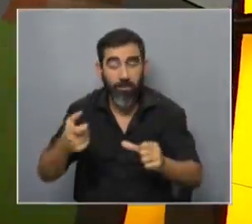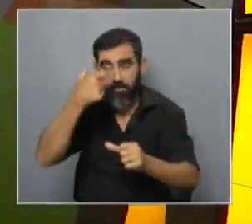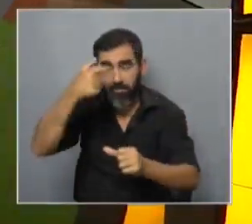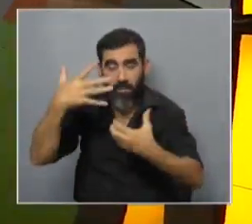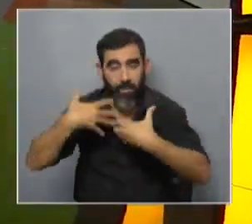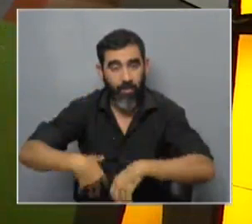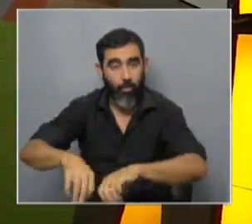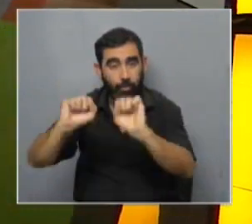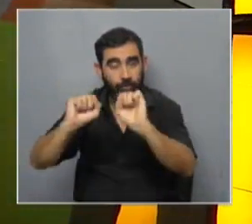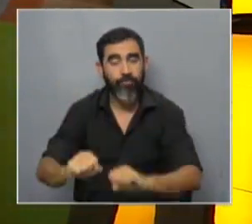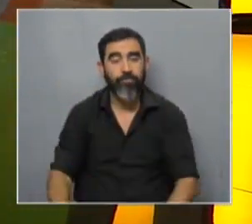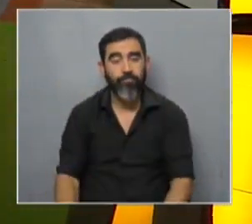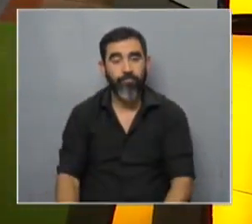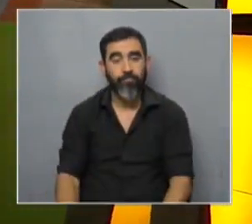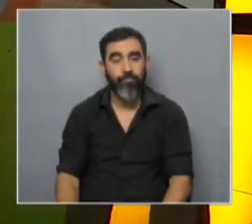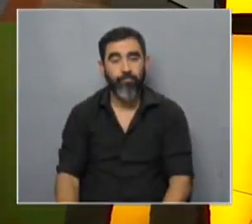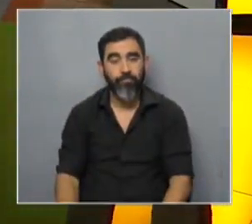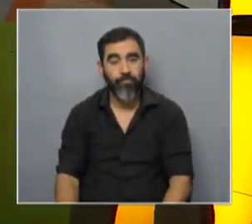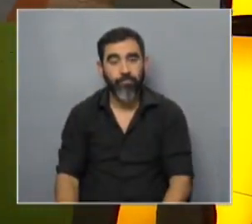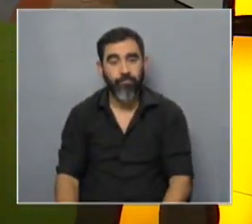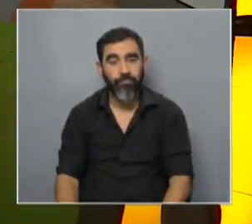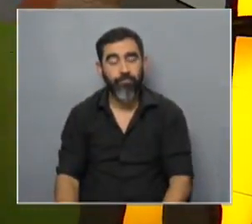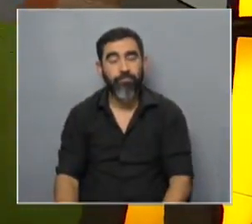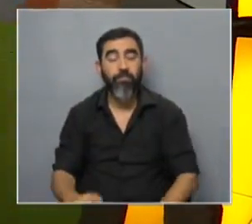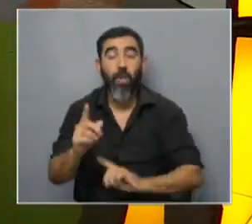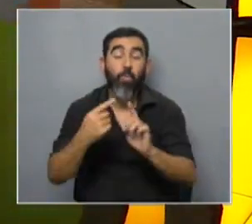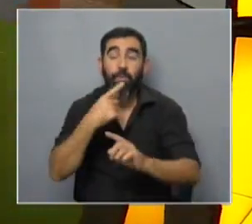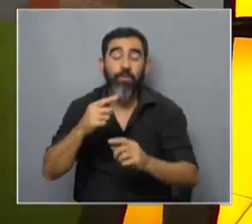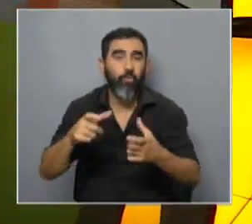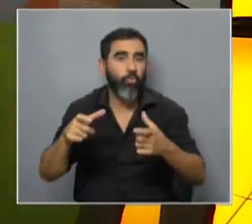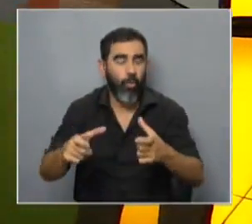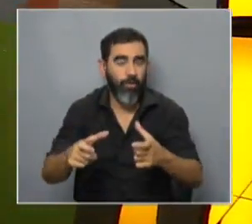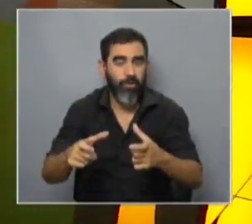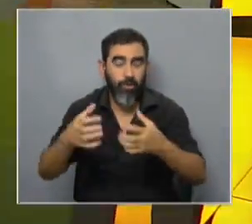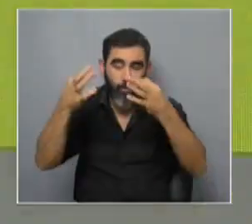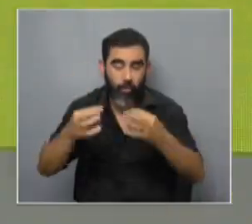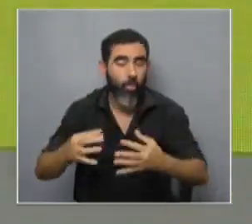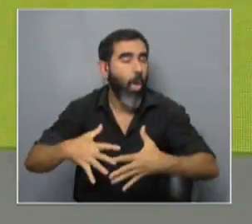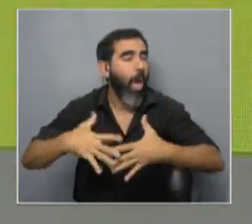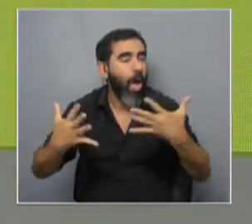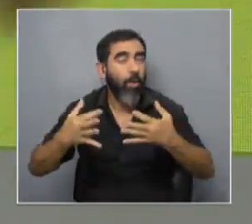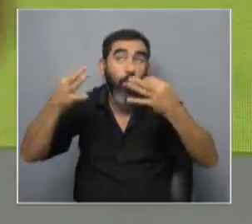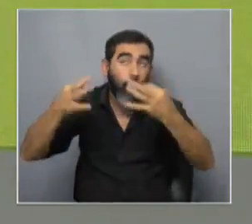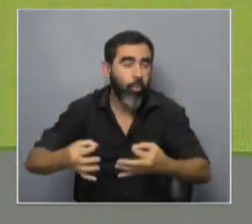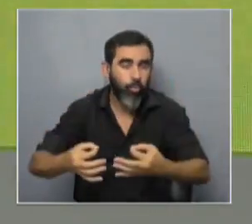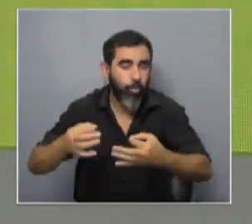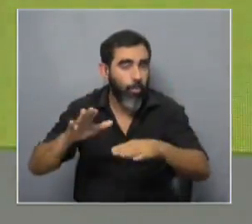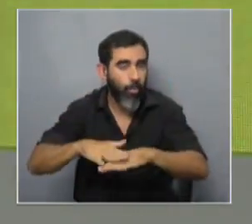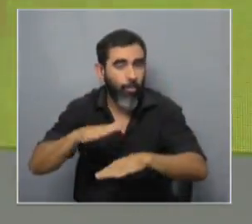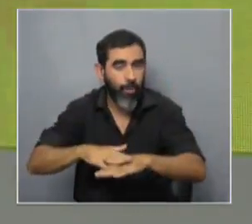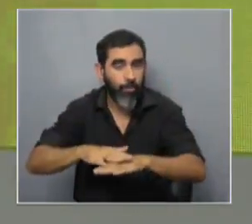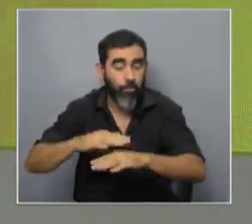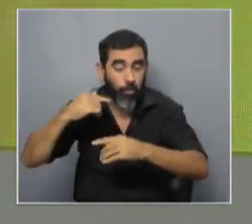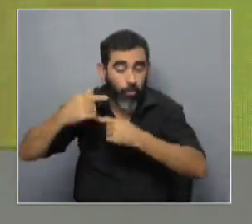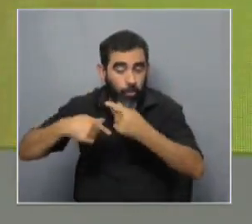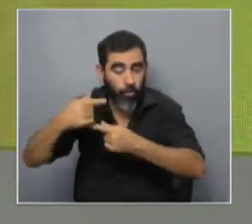y al descubrimiento. Así es, la serendipia que llaman algunos, ¿verdad? El encontrarte con algo casi por casualidad y luego seguir